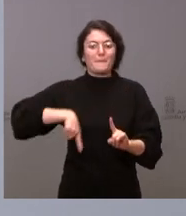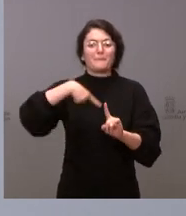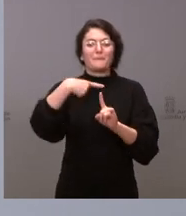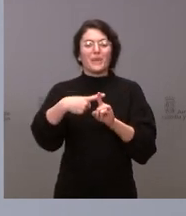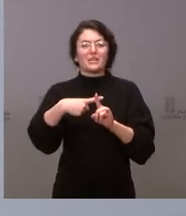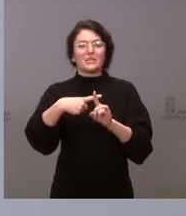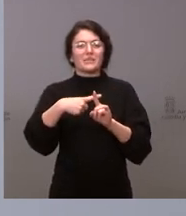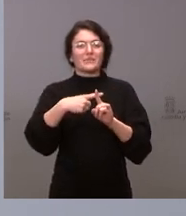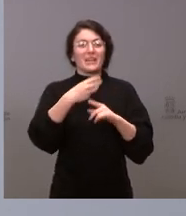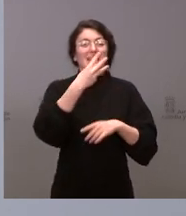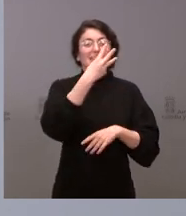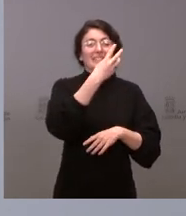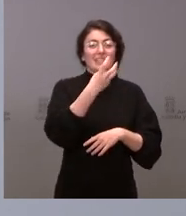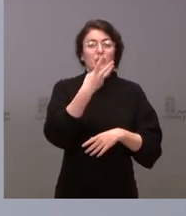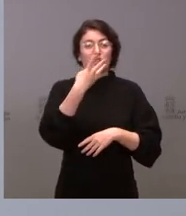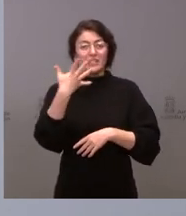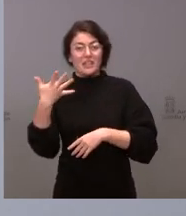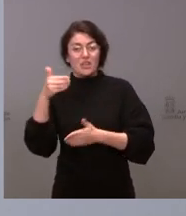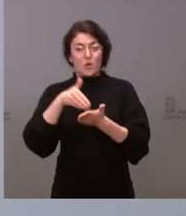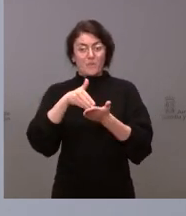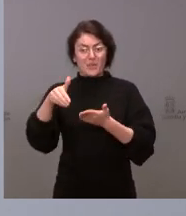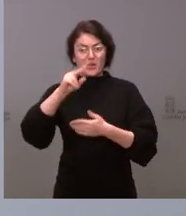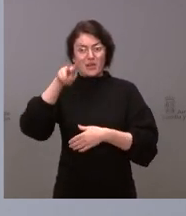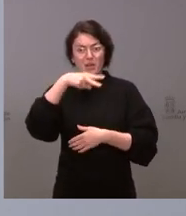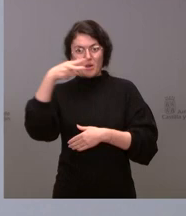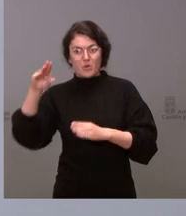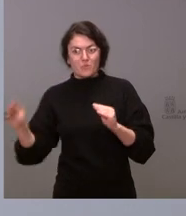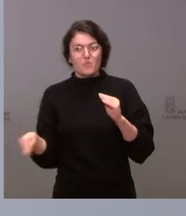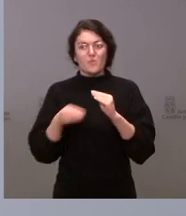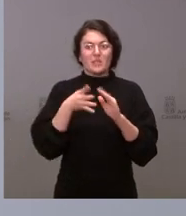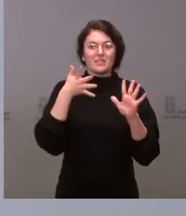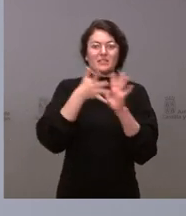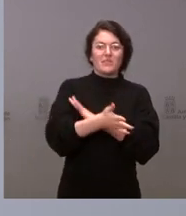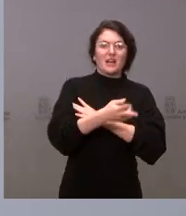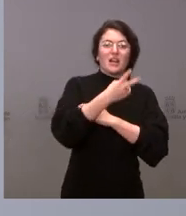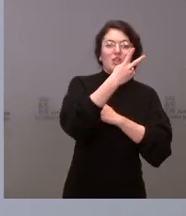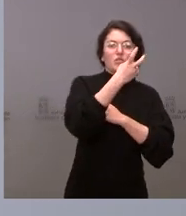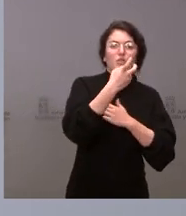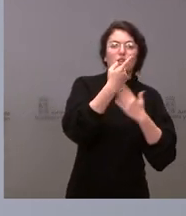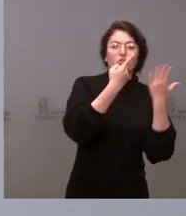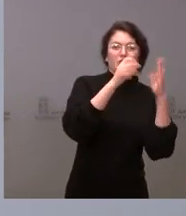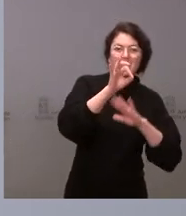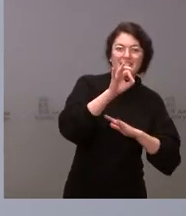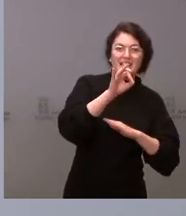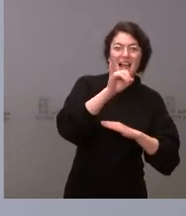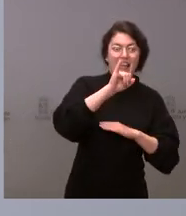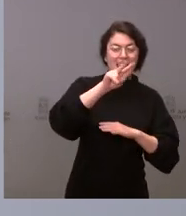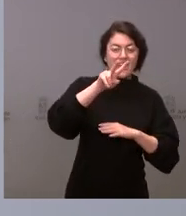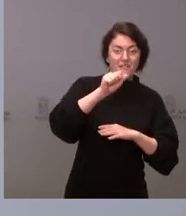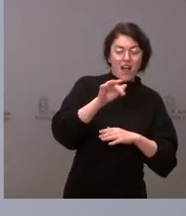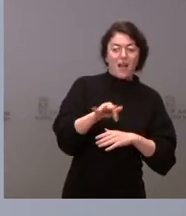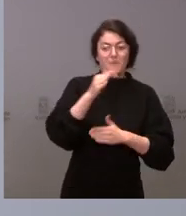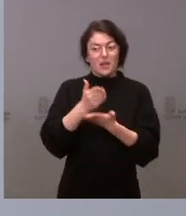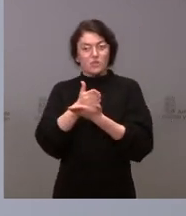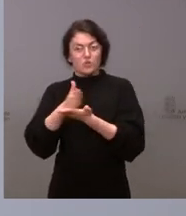impacto de 335 millones de euros adicionales, que son los 260 correspondientes al IVA, más las cantidades sobrantes de remanentes de